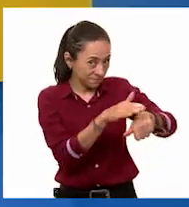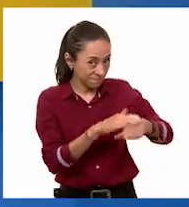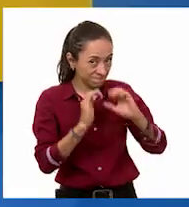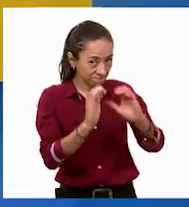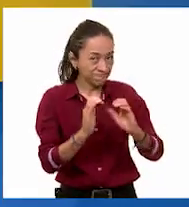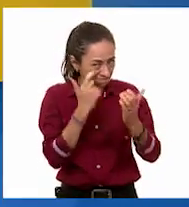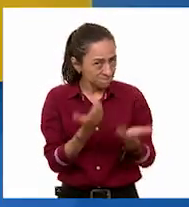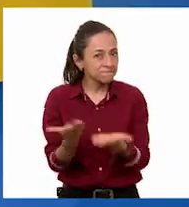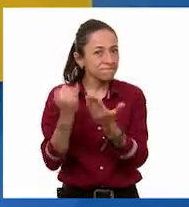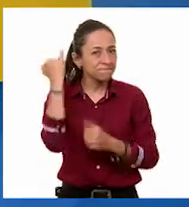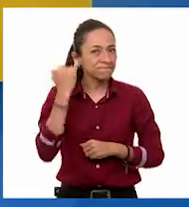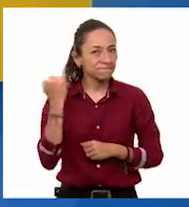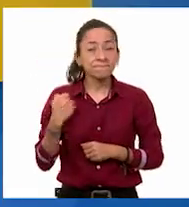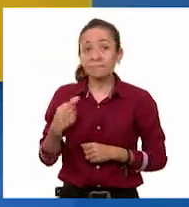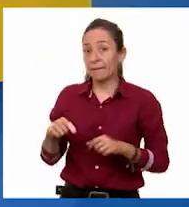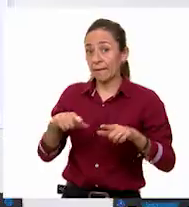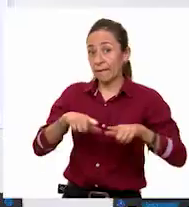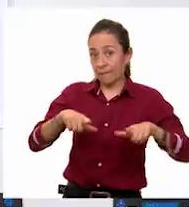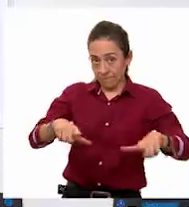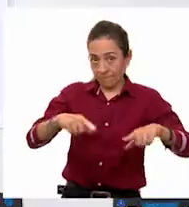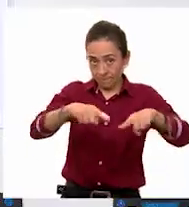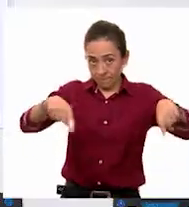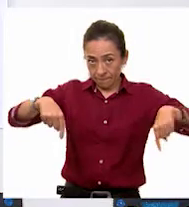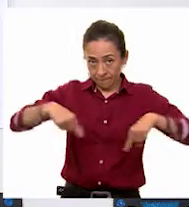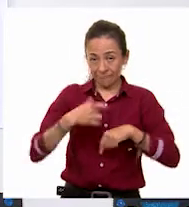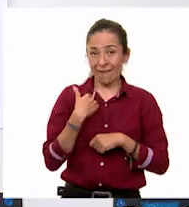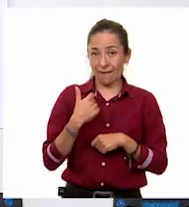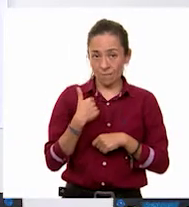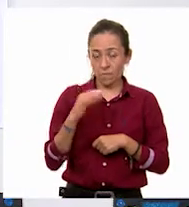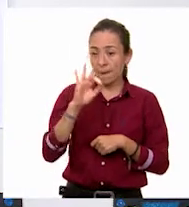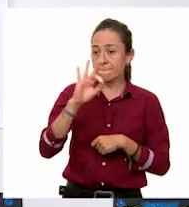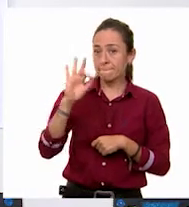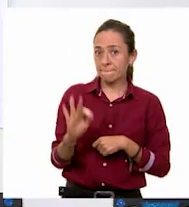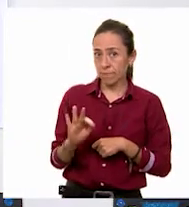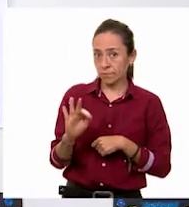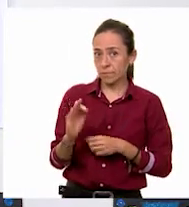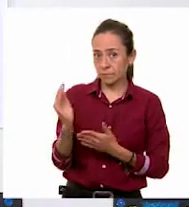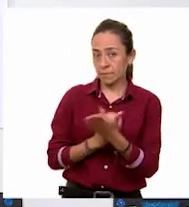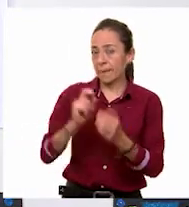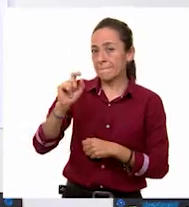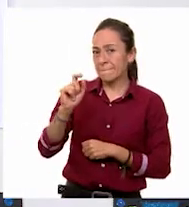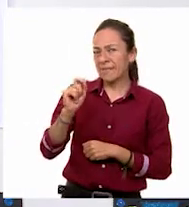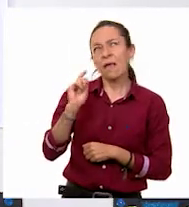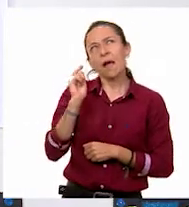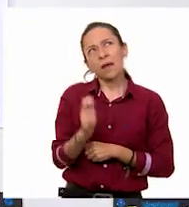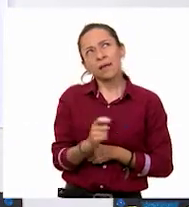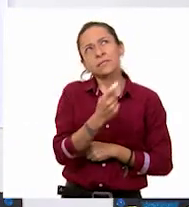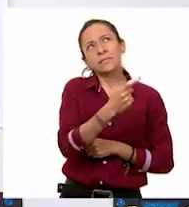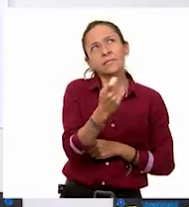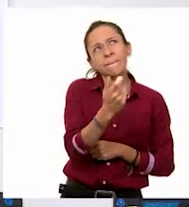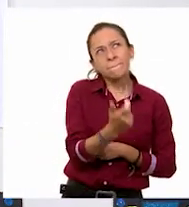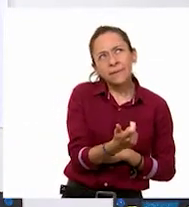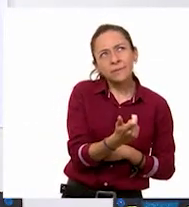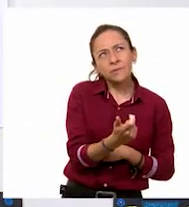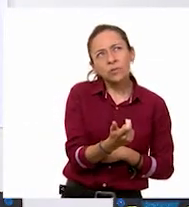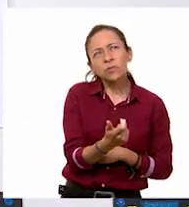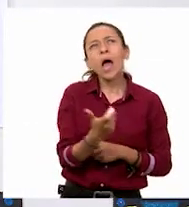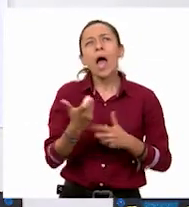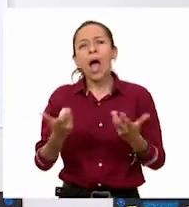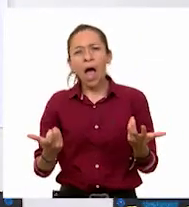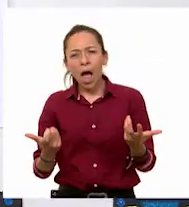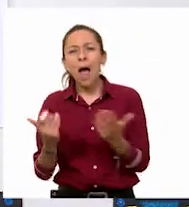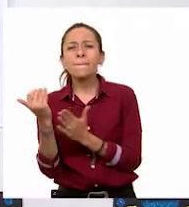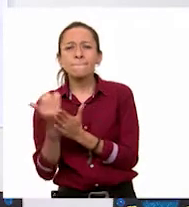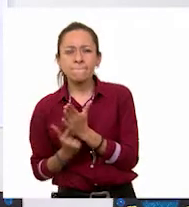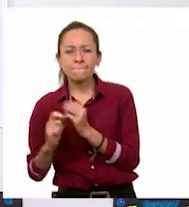alfombra se tiene un descuento del 20%. Esto quiere decir que por cada 100 pesos me van a descontar 20 pesos. Que